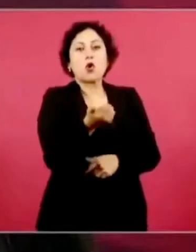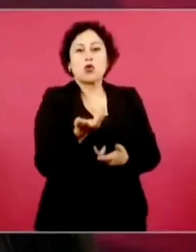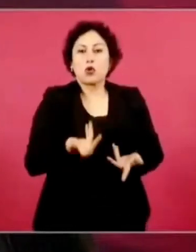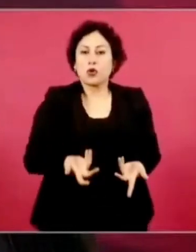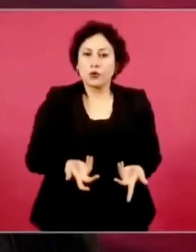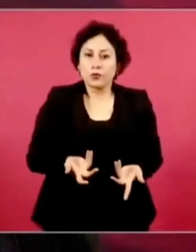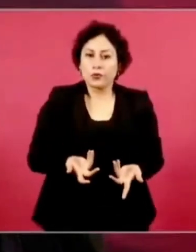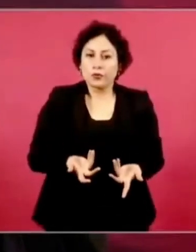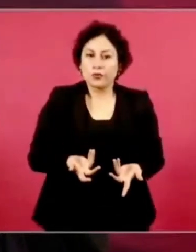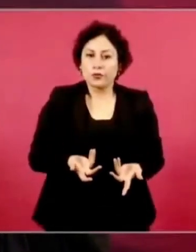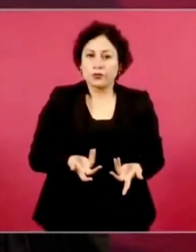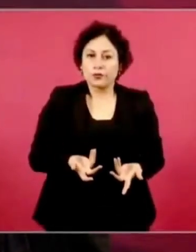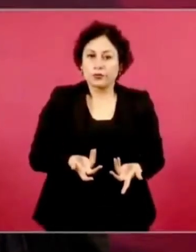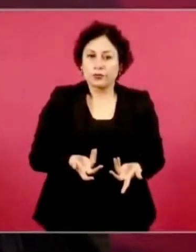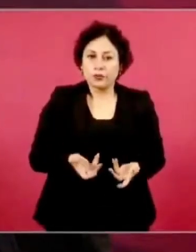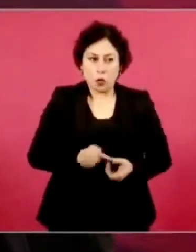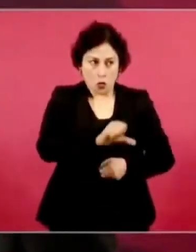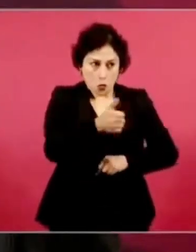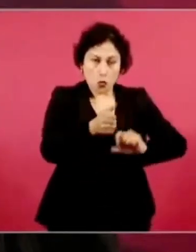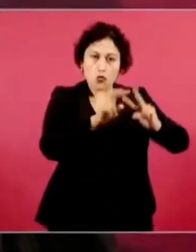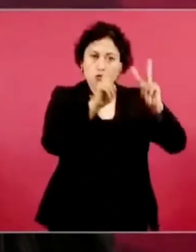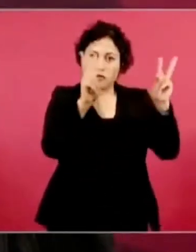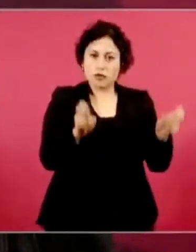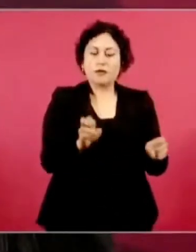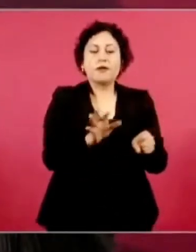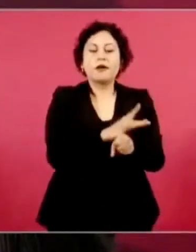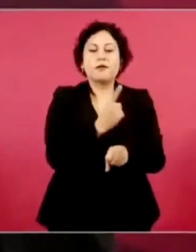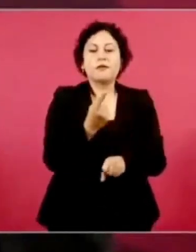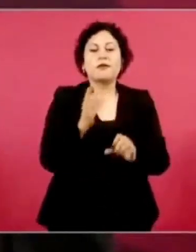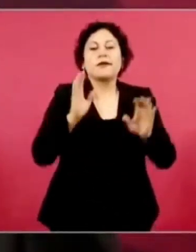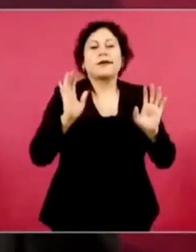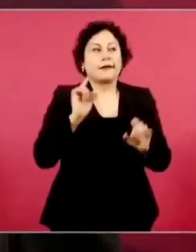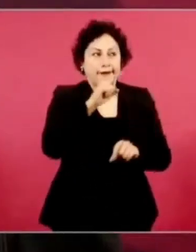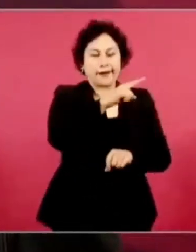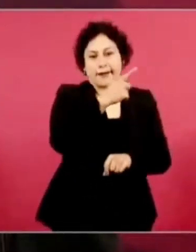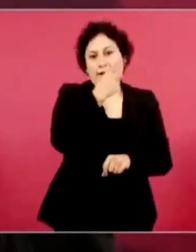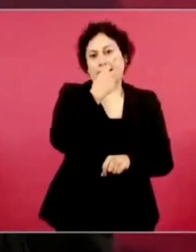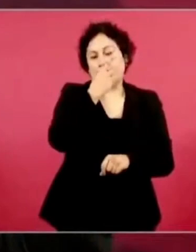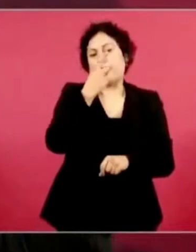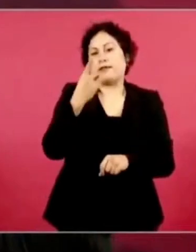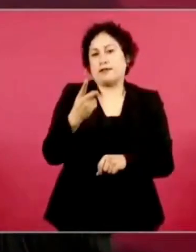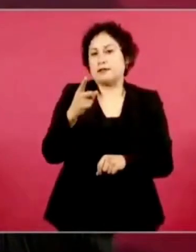van a inventar cualquier otra sustancia,